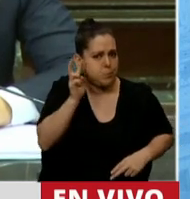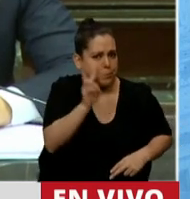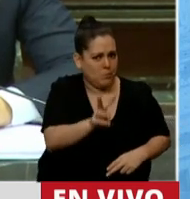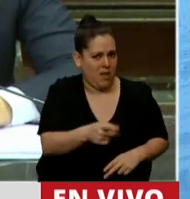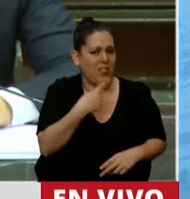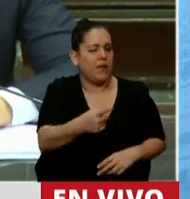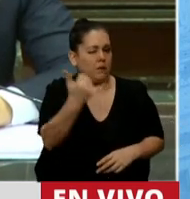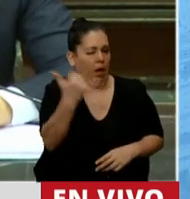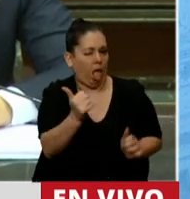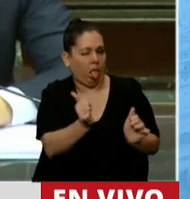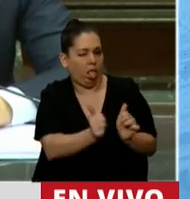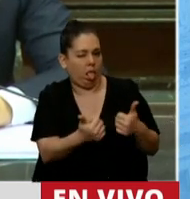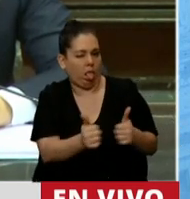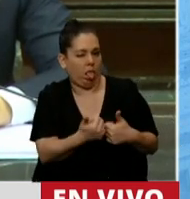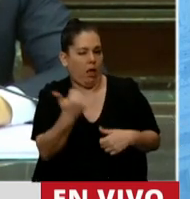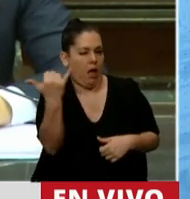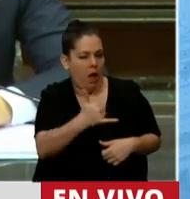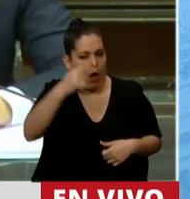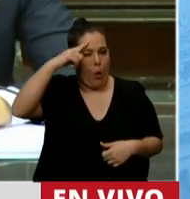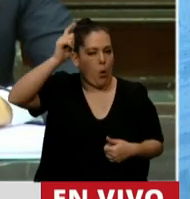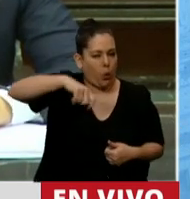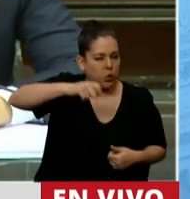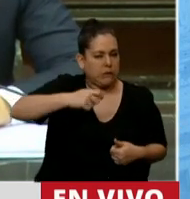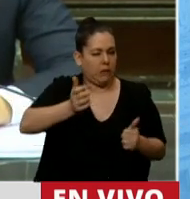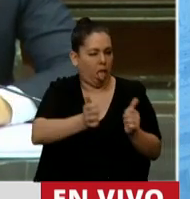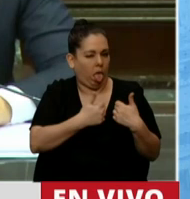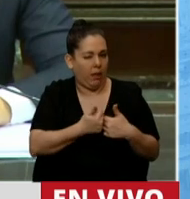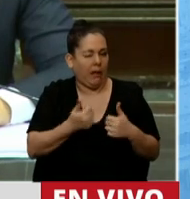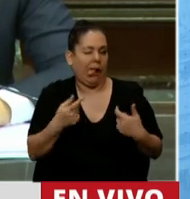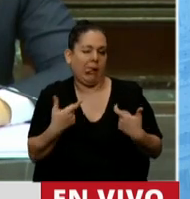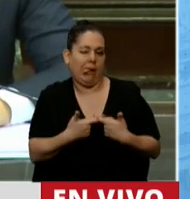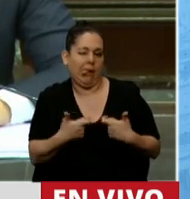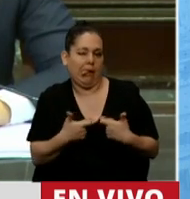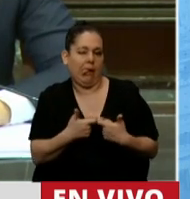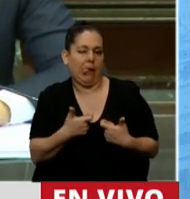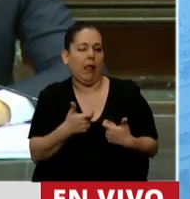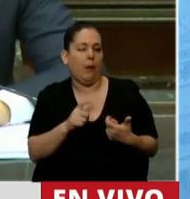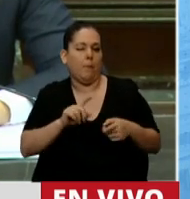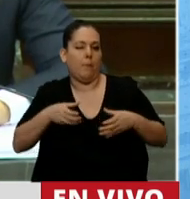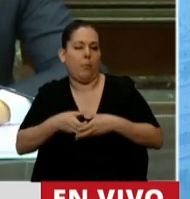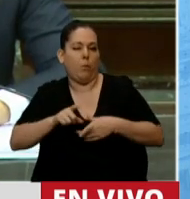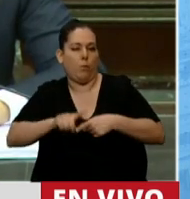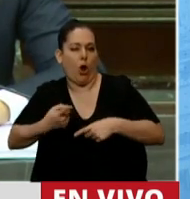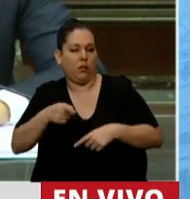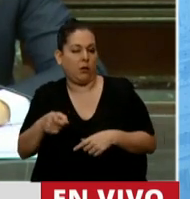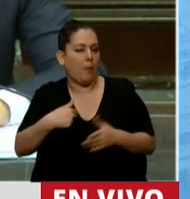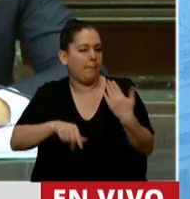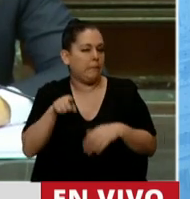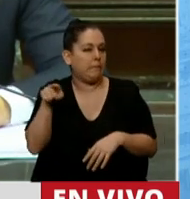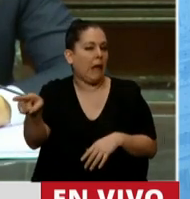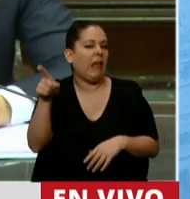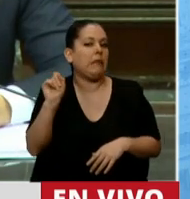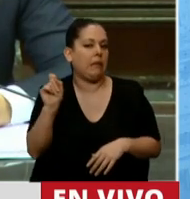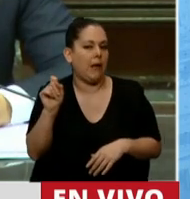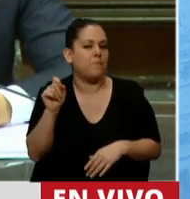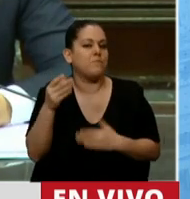de la justicia con la complicidad del poder político. Particularmente señalan al Ministro de Seguridad